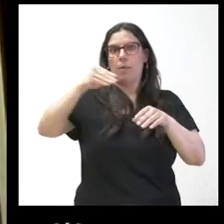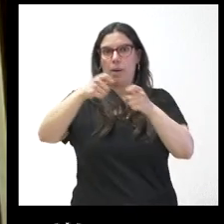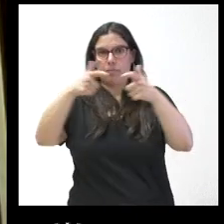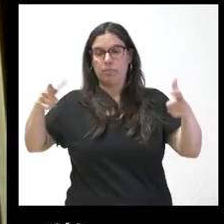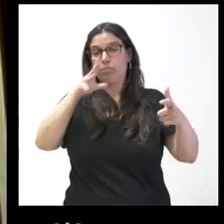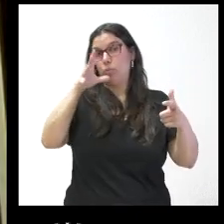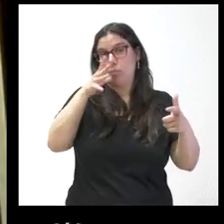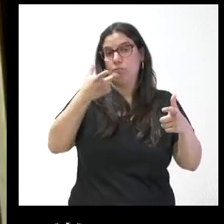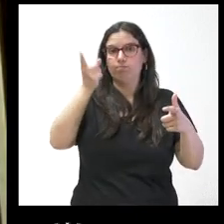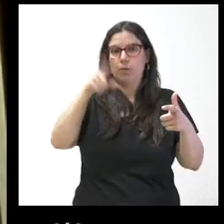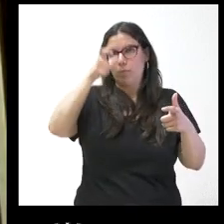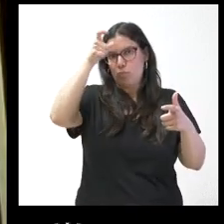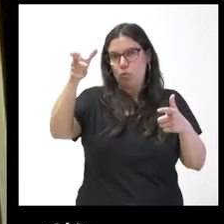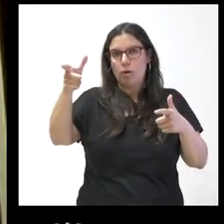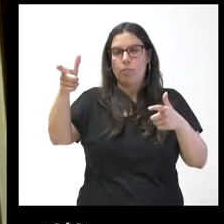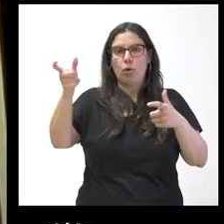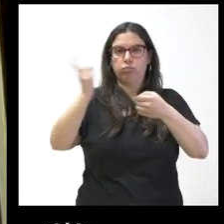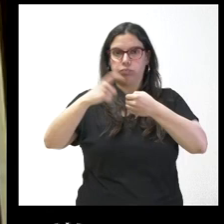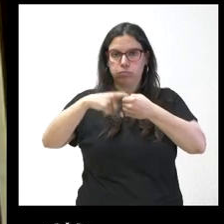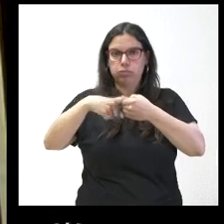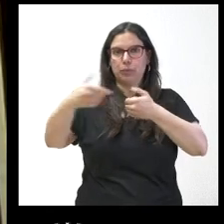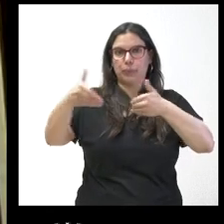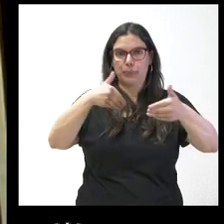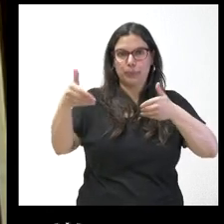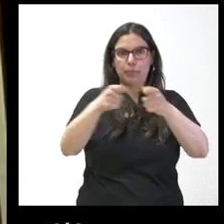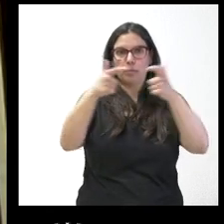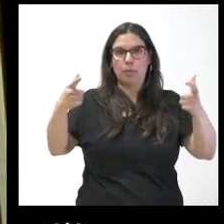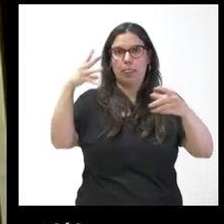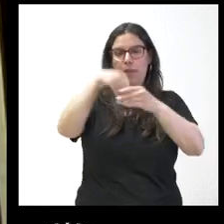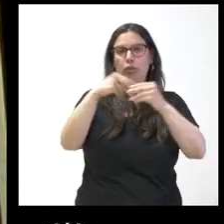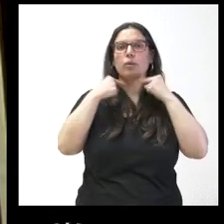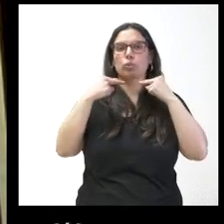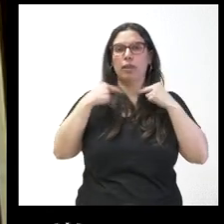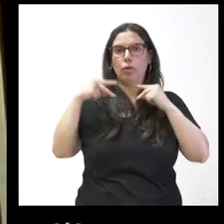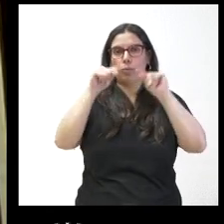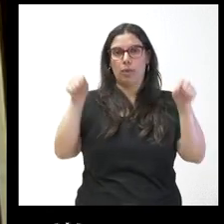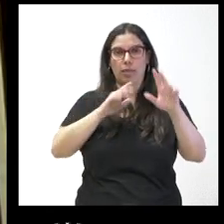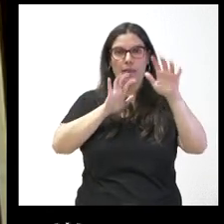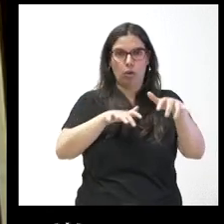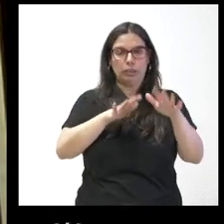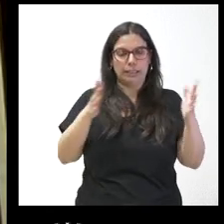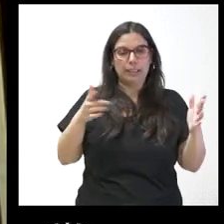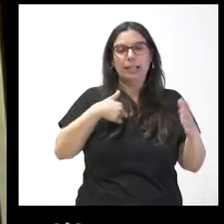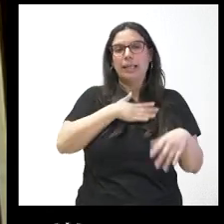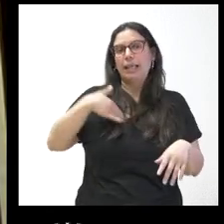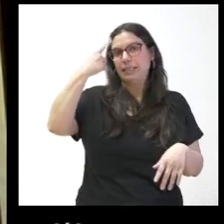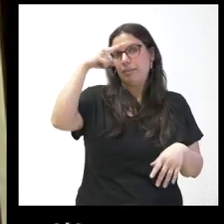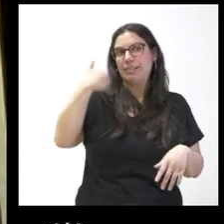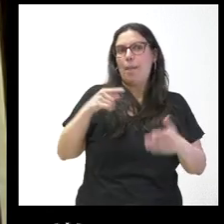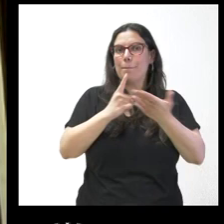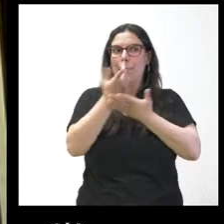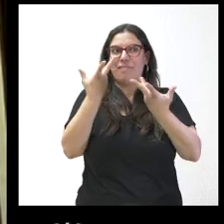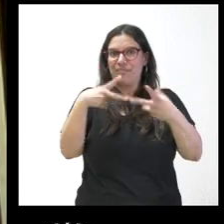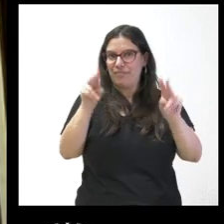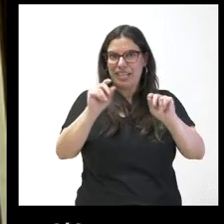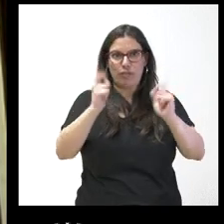crecimiento del número de municipios adheridos por parte de la diputación por parte de la provincia de León quiere saber si está cerrado ya el mapa por lo tanto si se